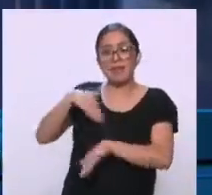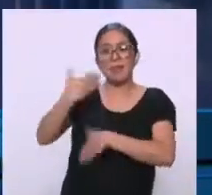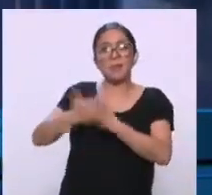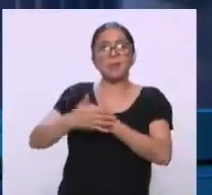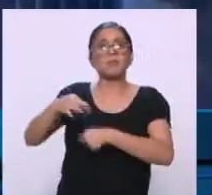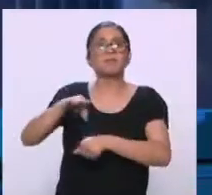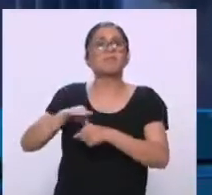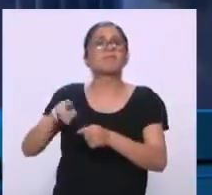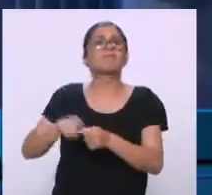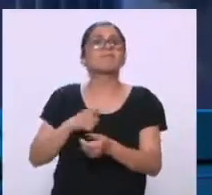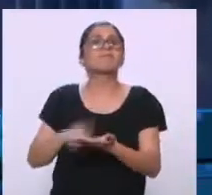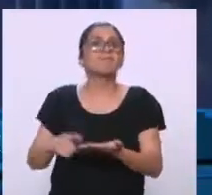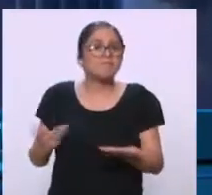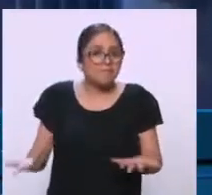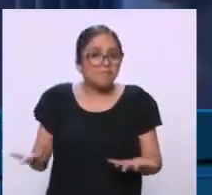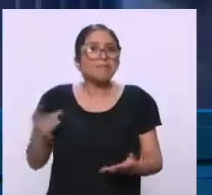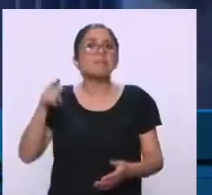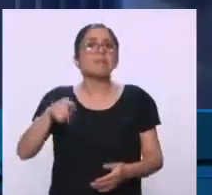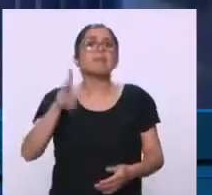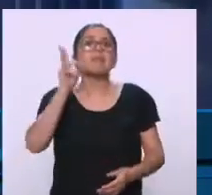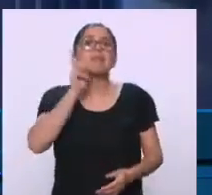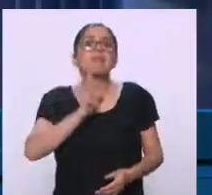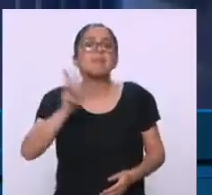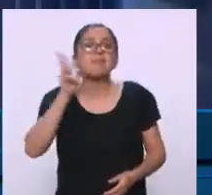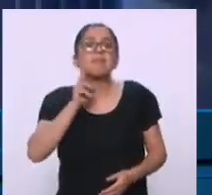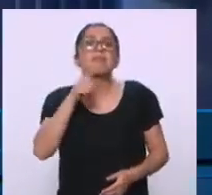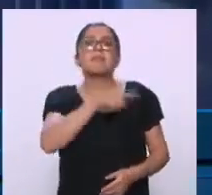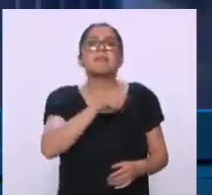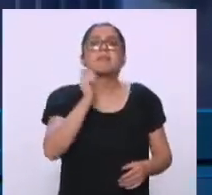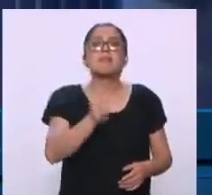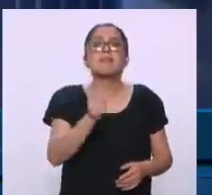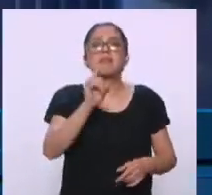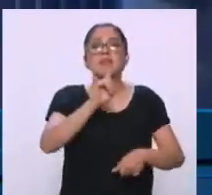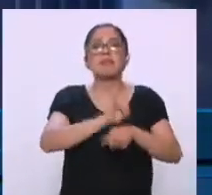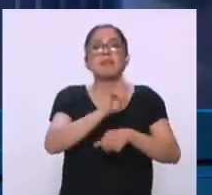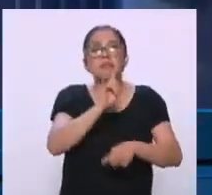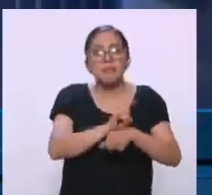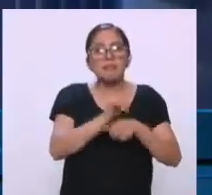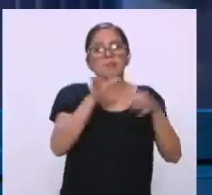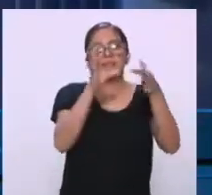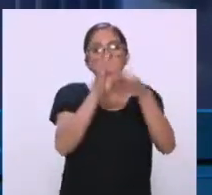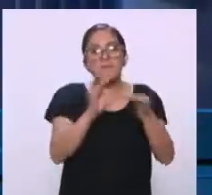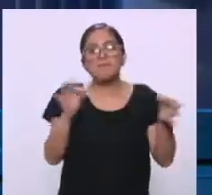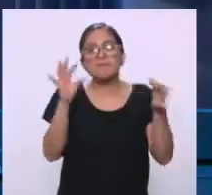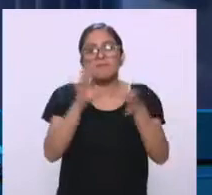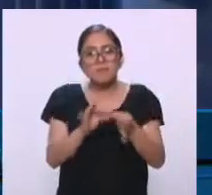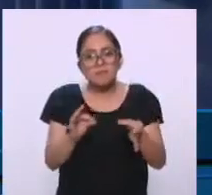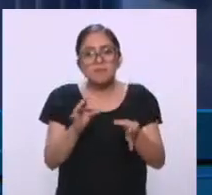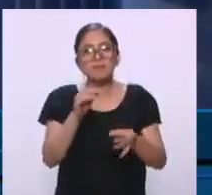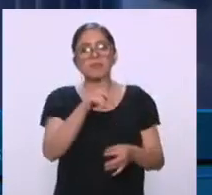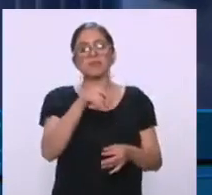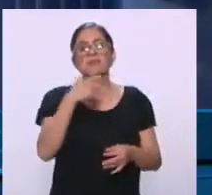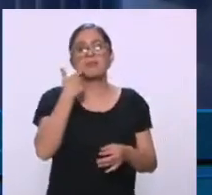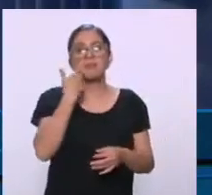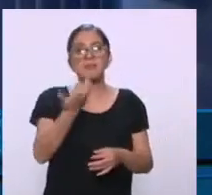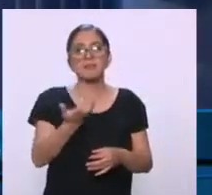ahí se reveló, digamos, cuál era la mano detrás de este supuesto reportaje, que es precisamente, pues,